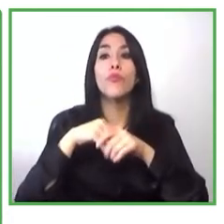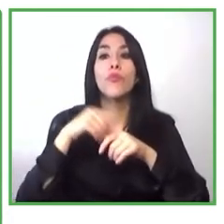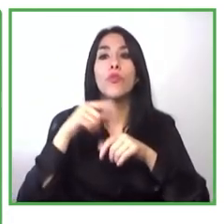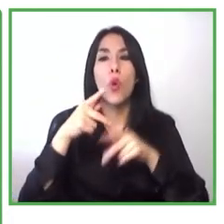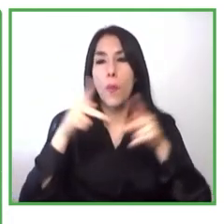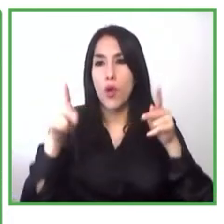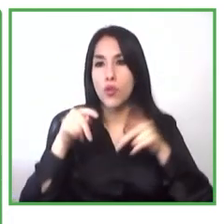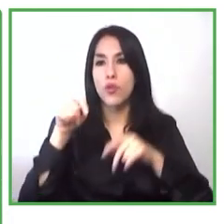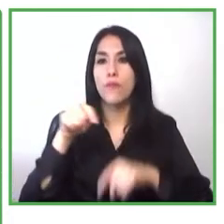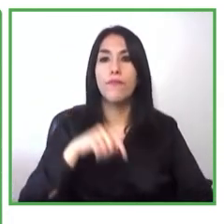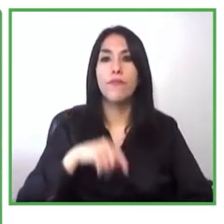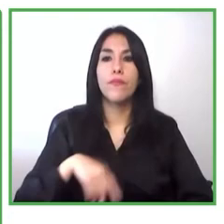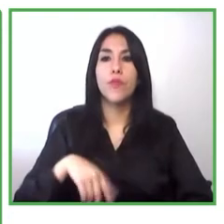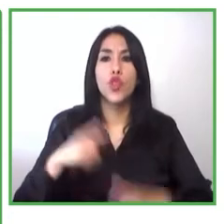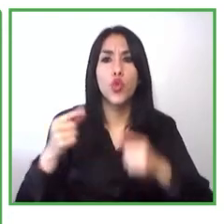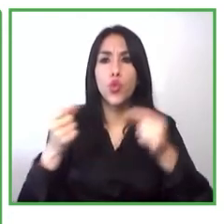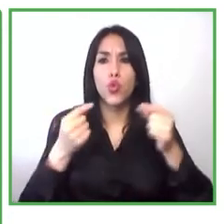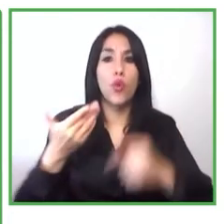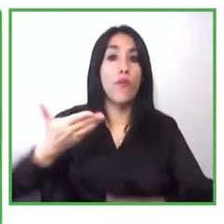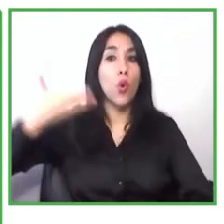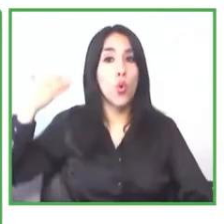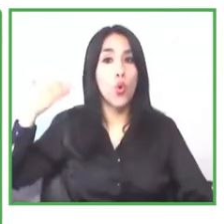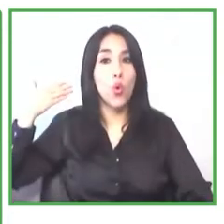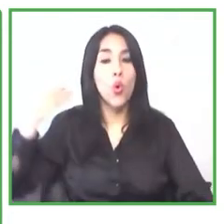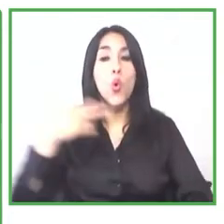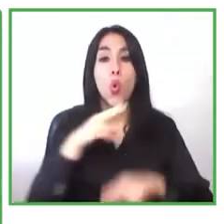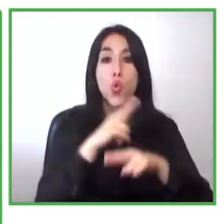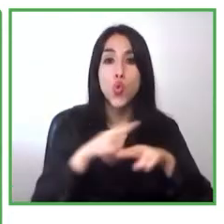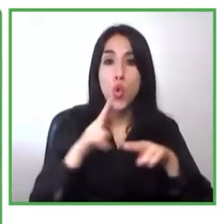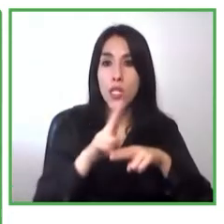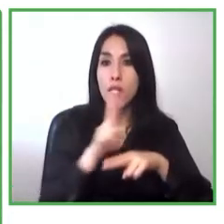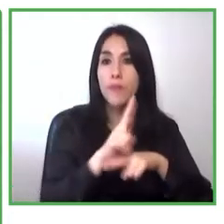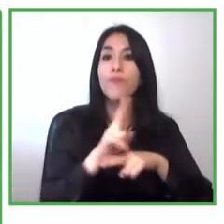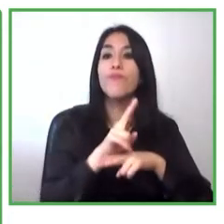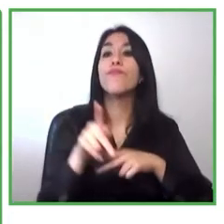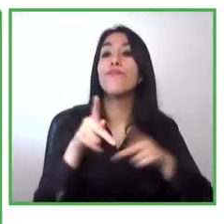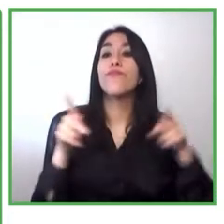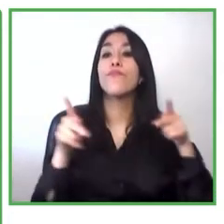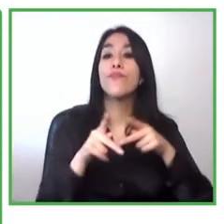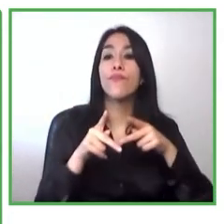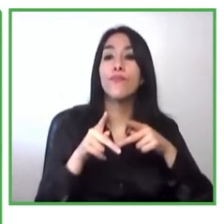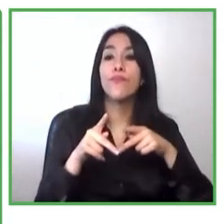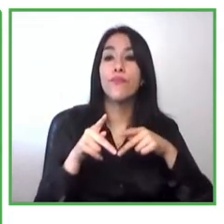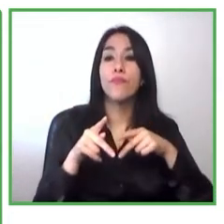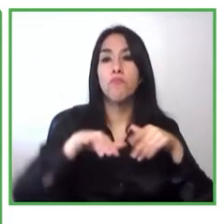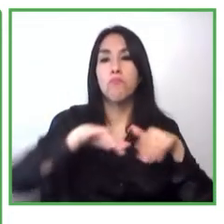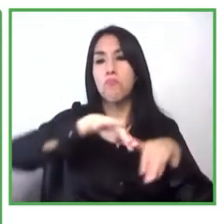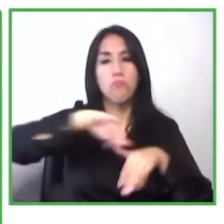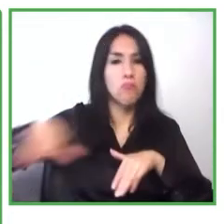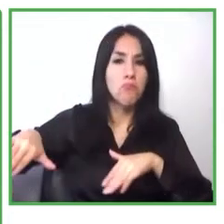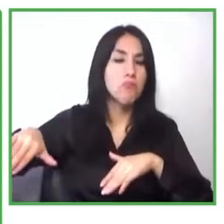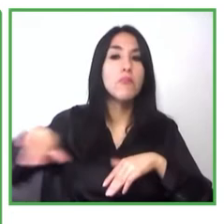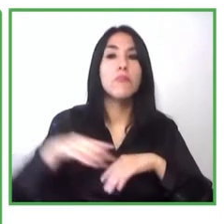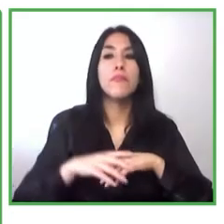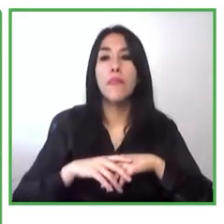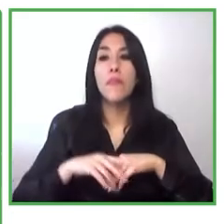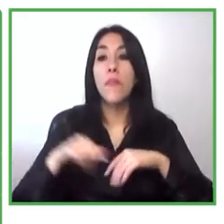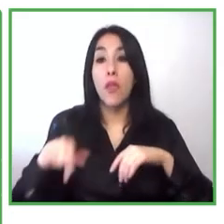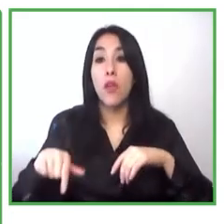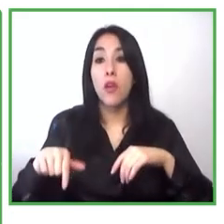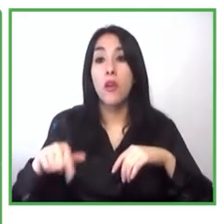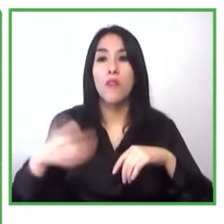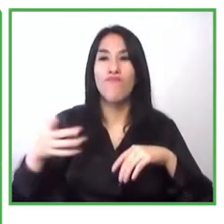emprendimiento como plan B era aplazar un fracaso en términos del impulso porque no se tenían las condiciones